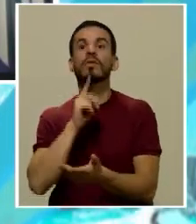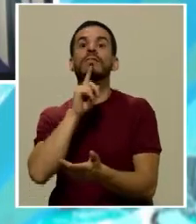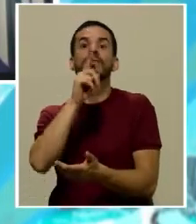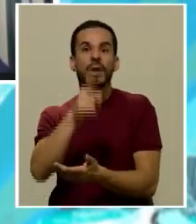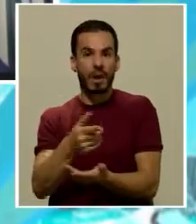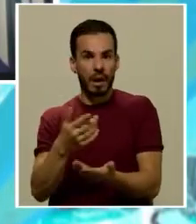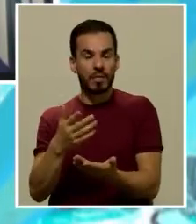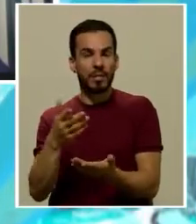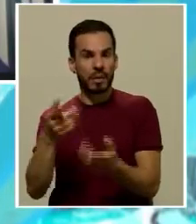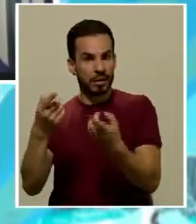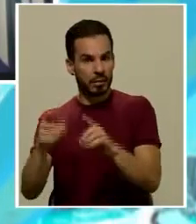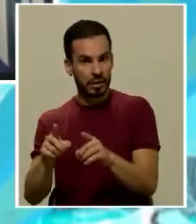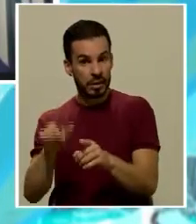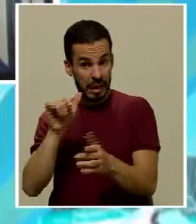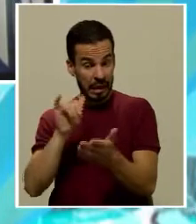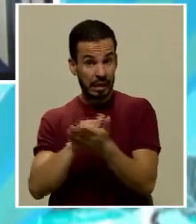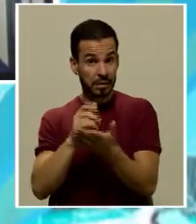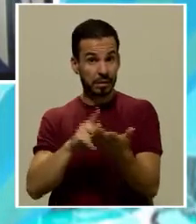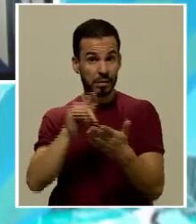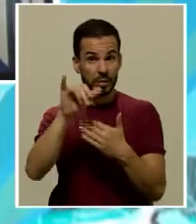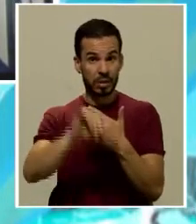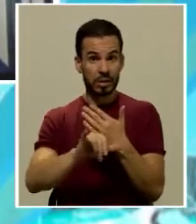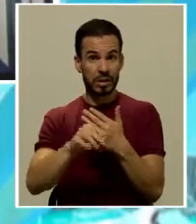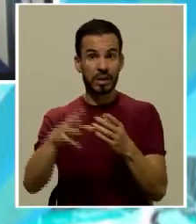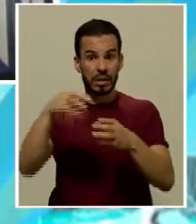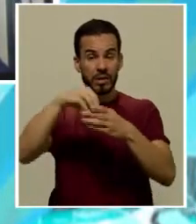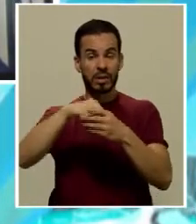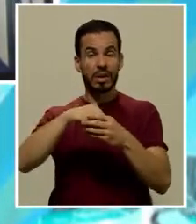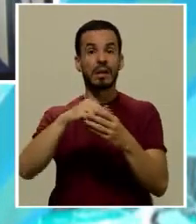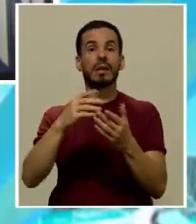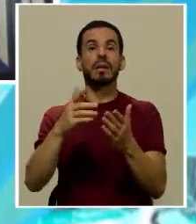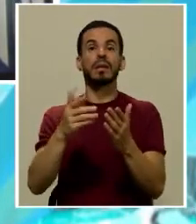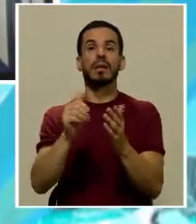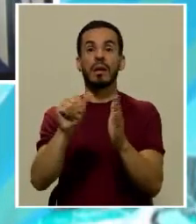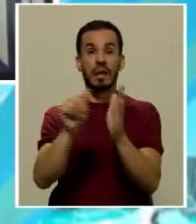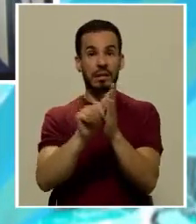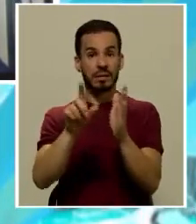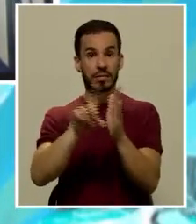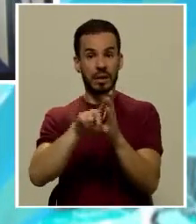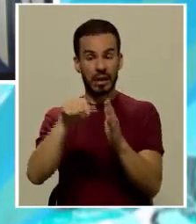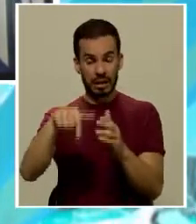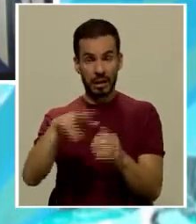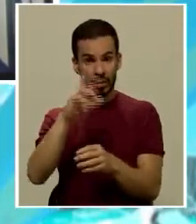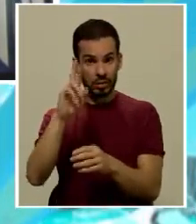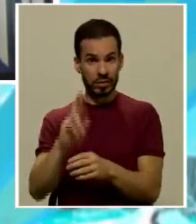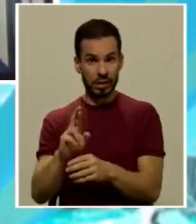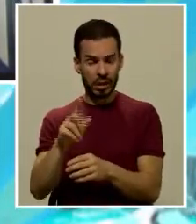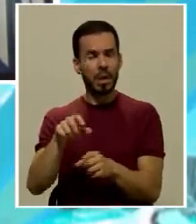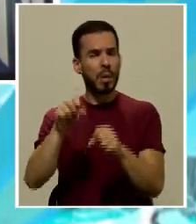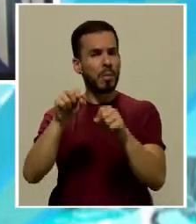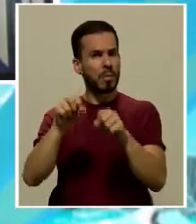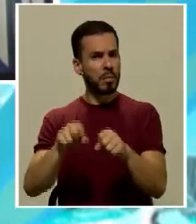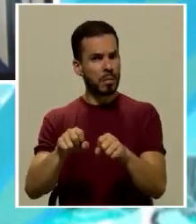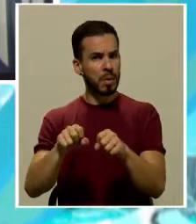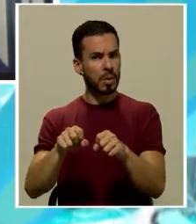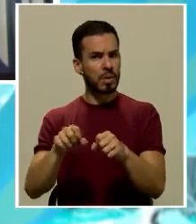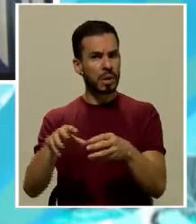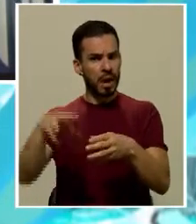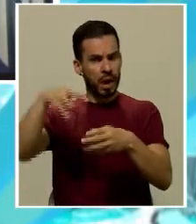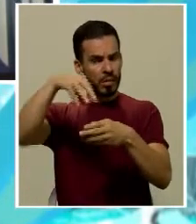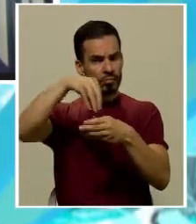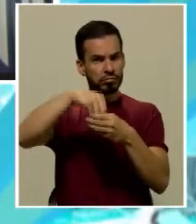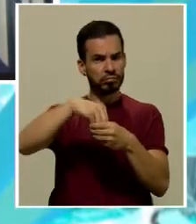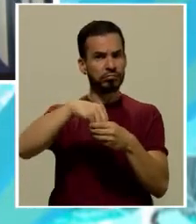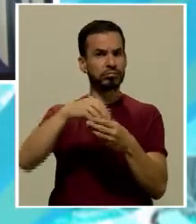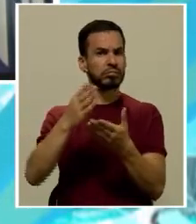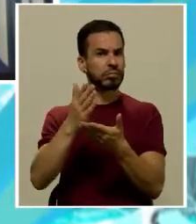este proyecto que lleva, que está en la corriente legislativa costarricense podría ser